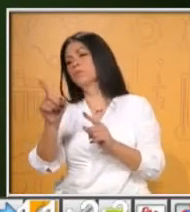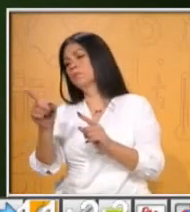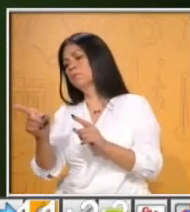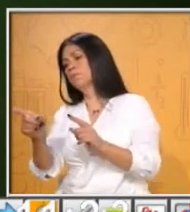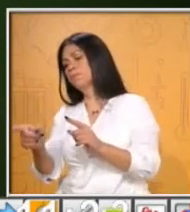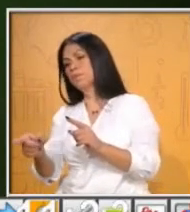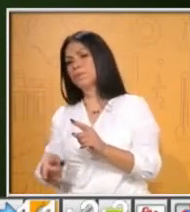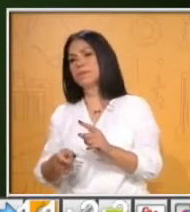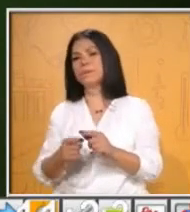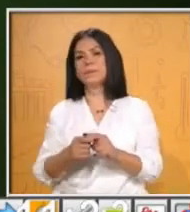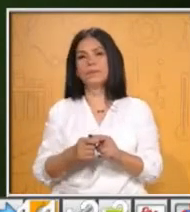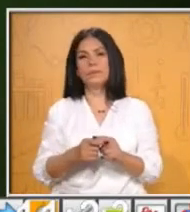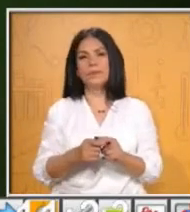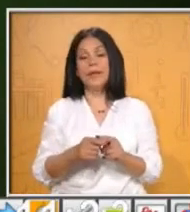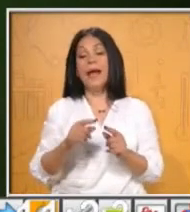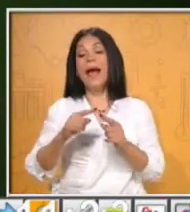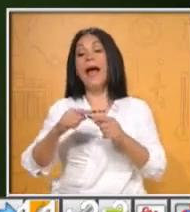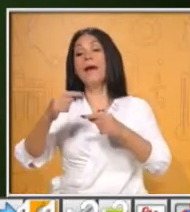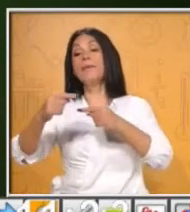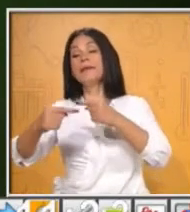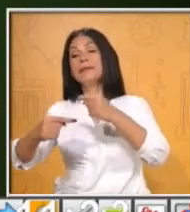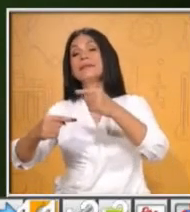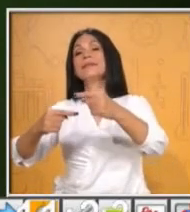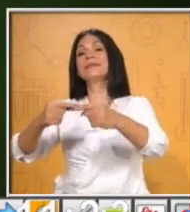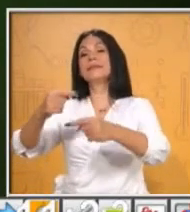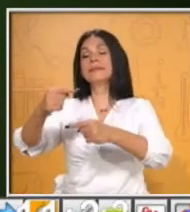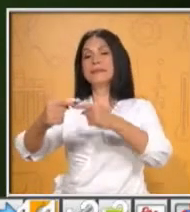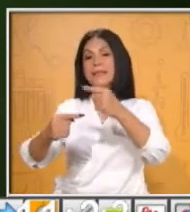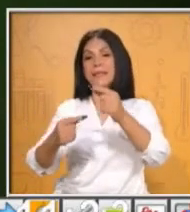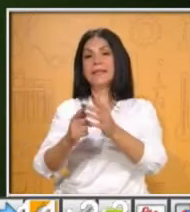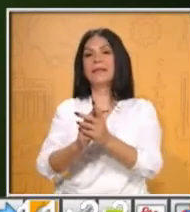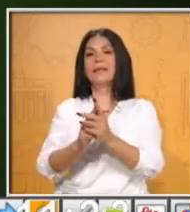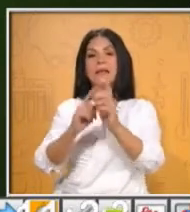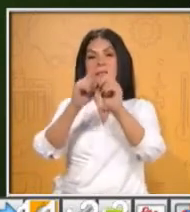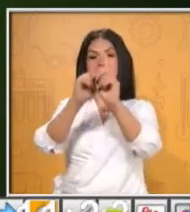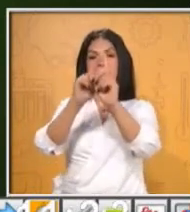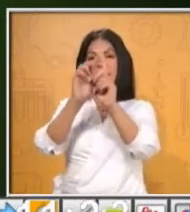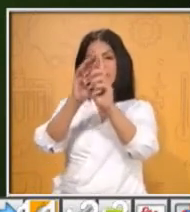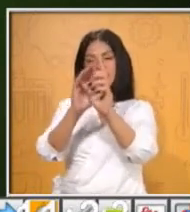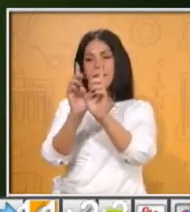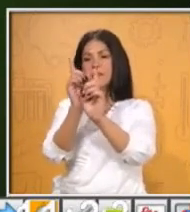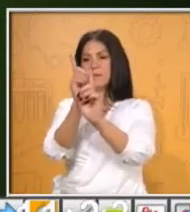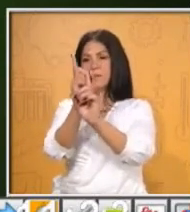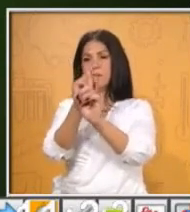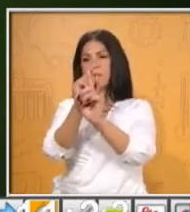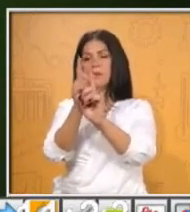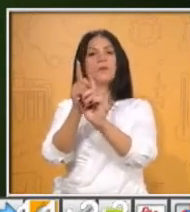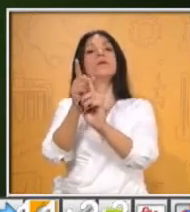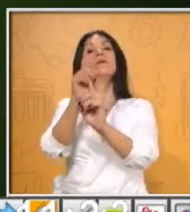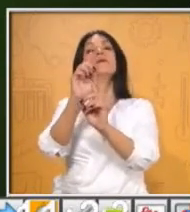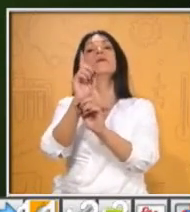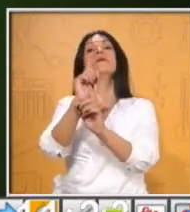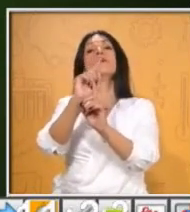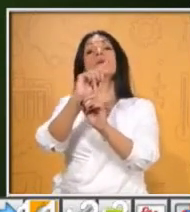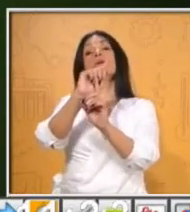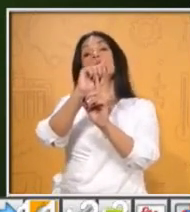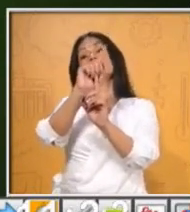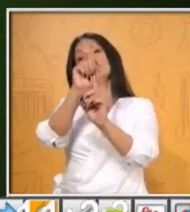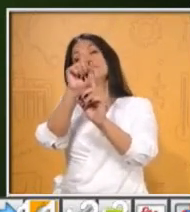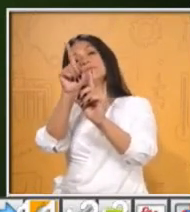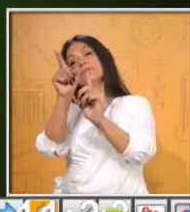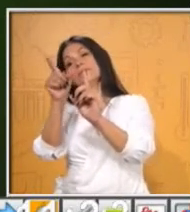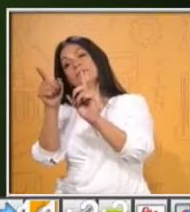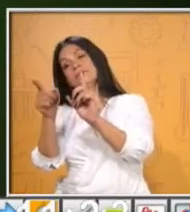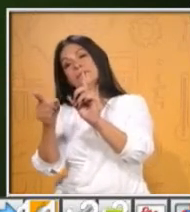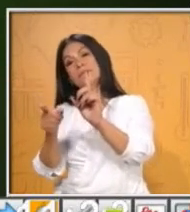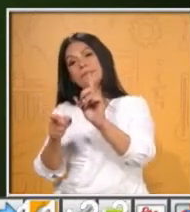En este caso va a avanzar en el sentido contrario a las manecillas del reloj. ¿Sí? De derecha a izquierda.